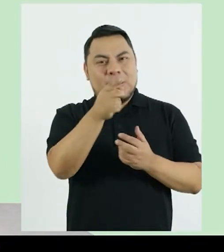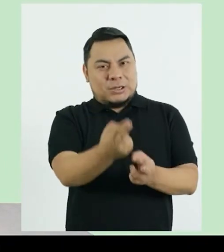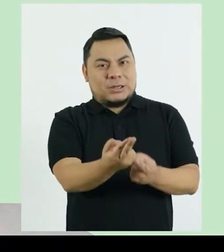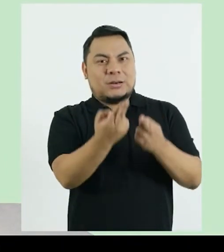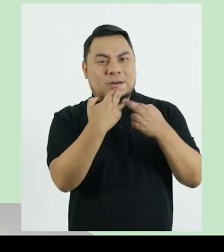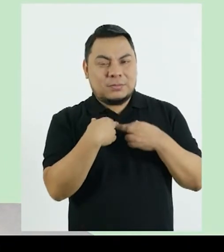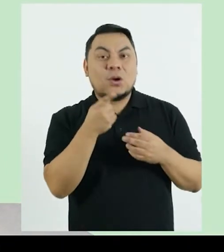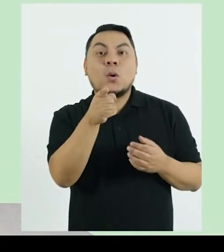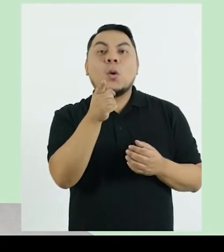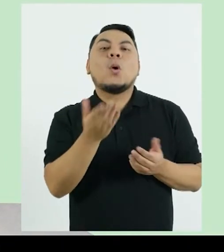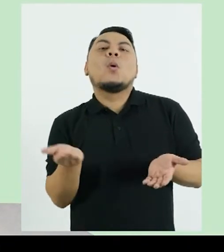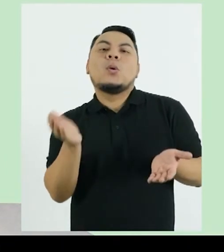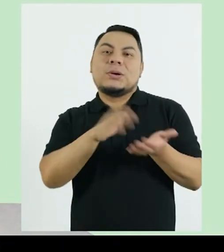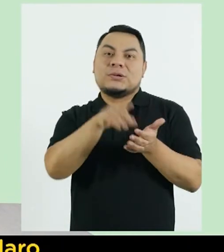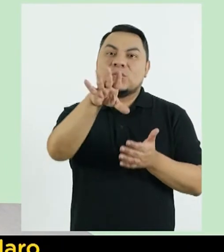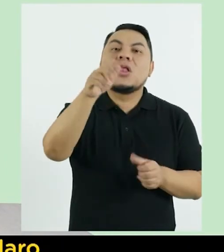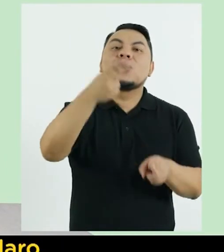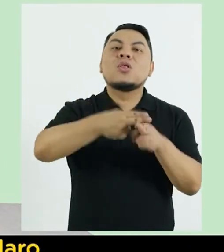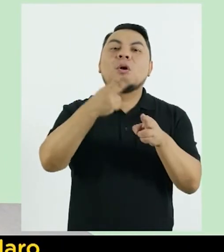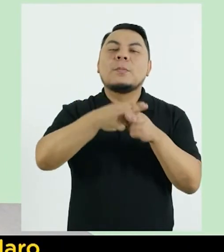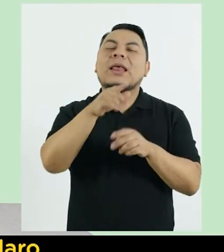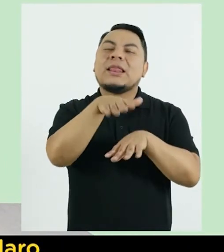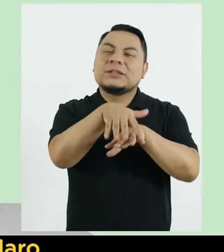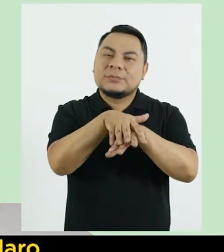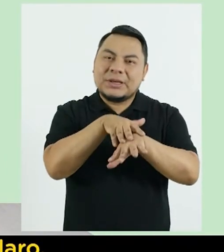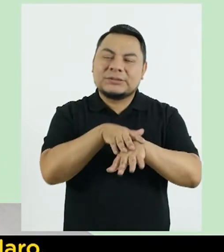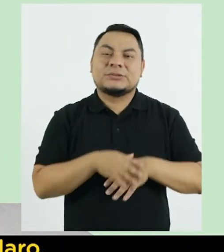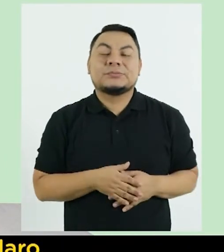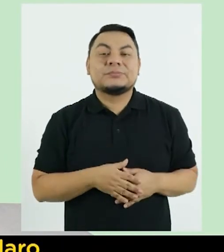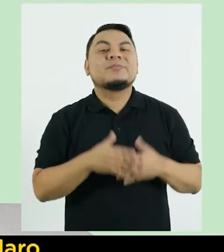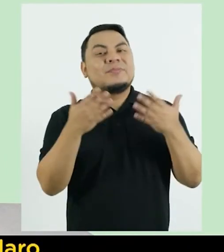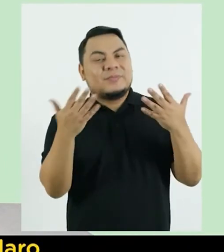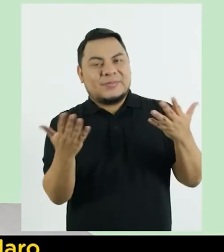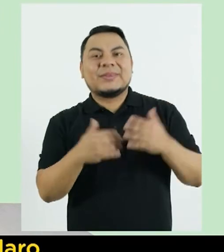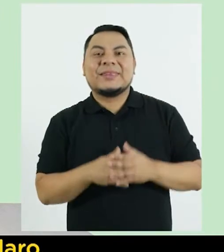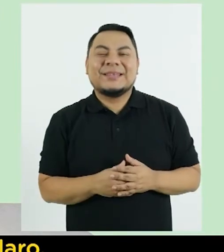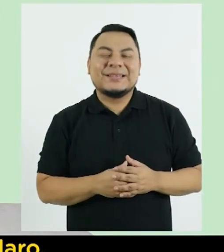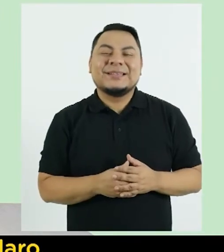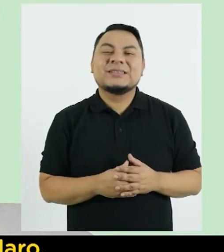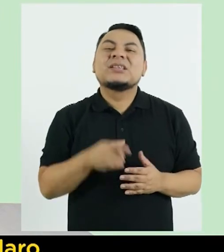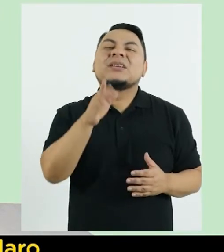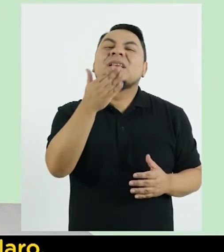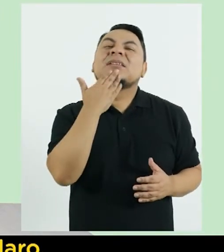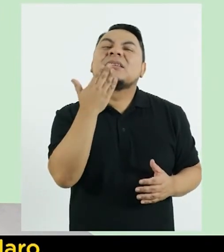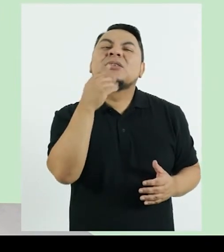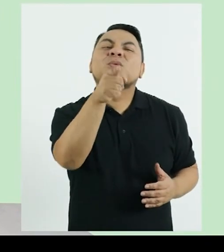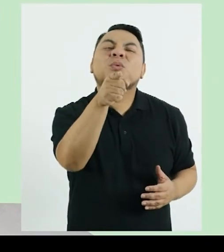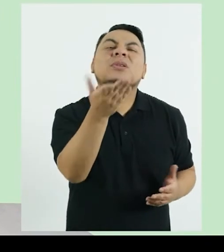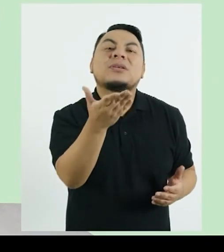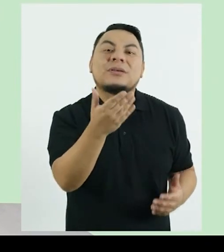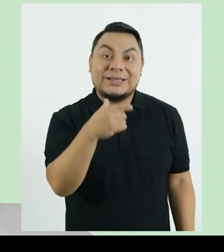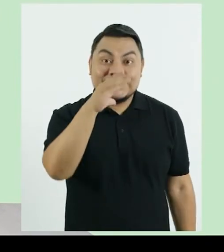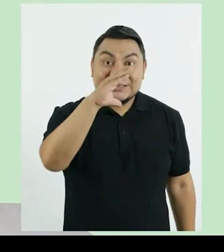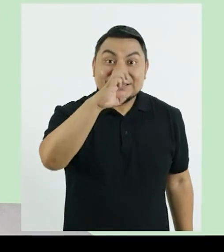Denle tiempo para que responda o repitanle su nombre despacio Y claro ¿Quién eres tú